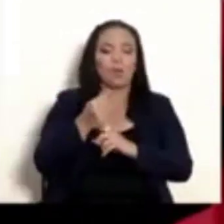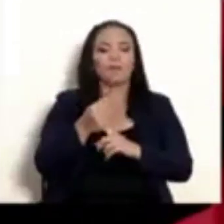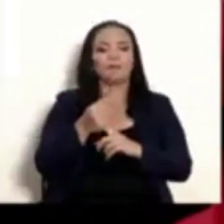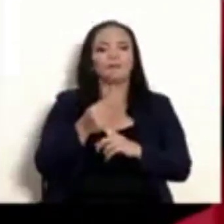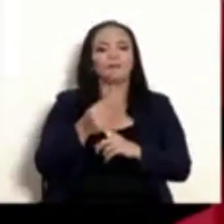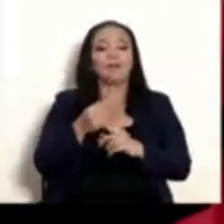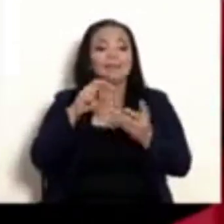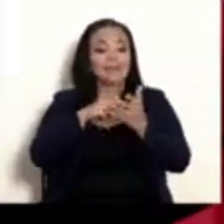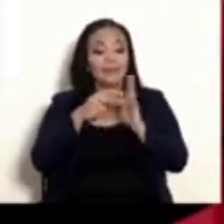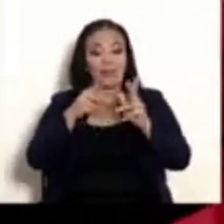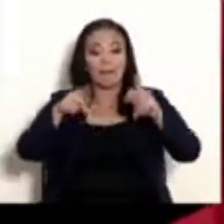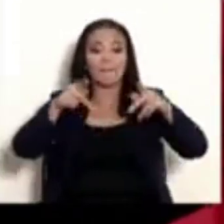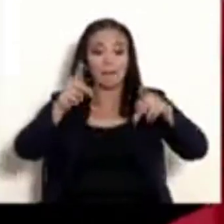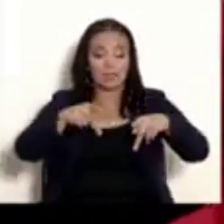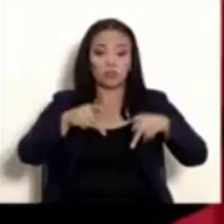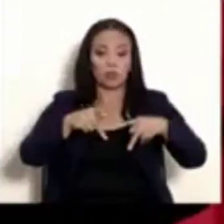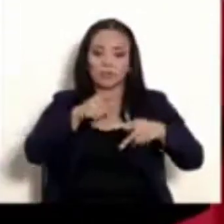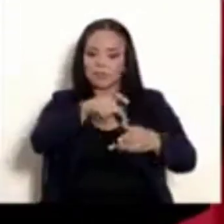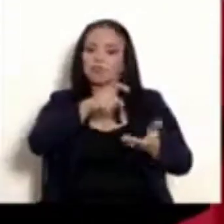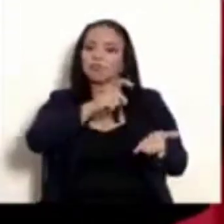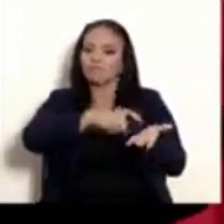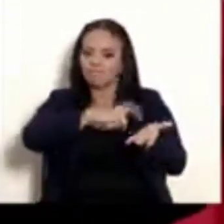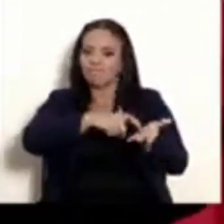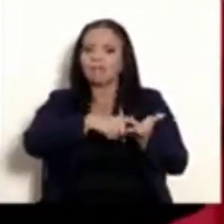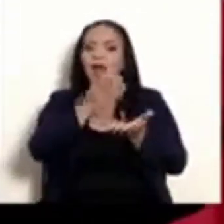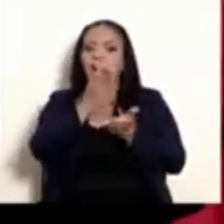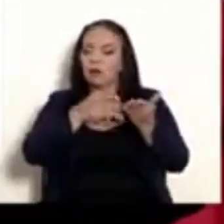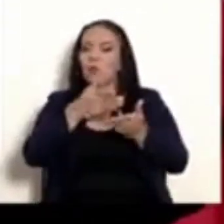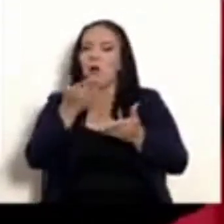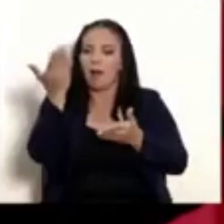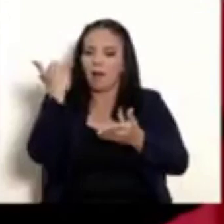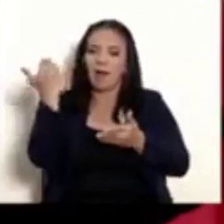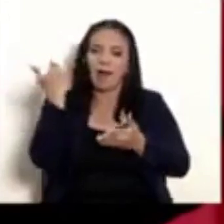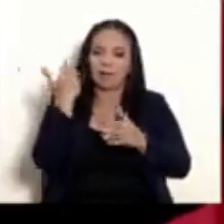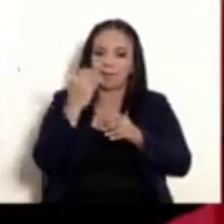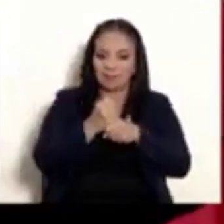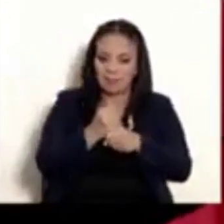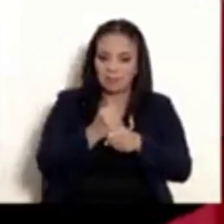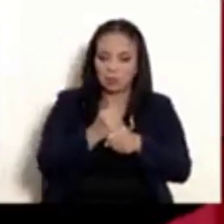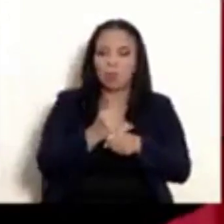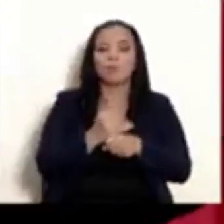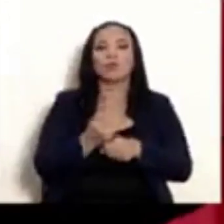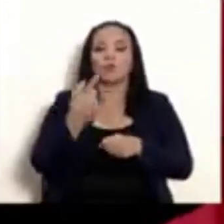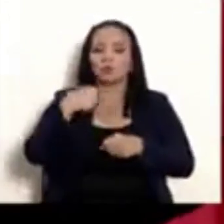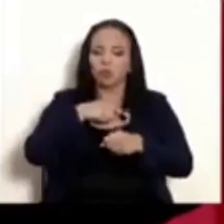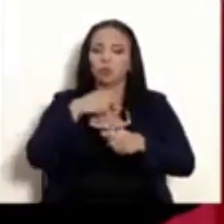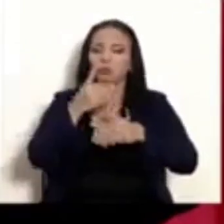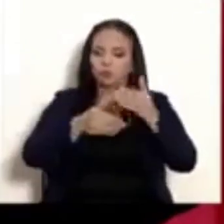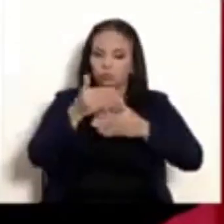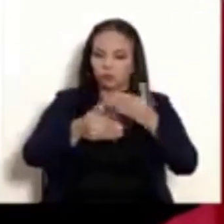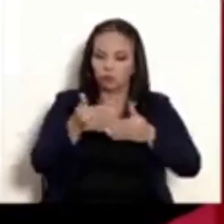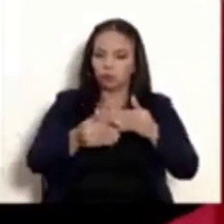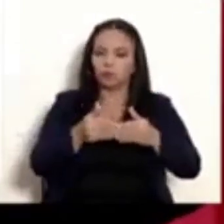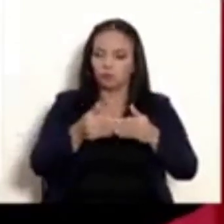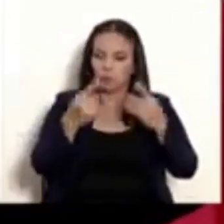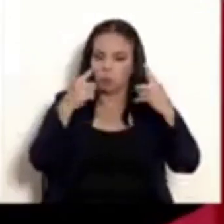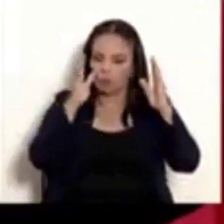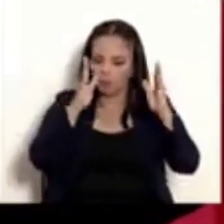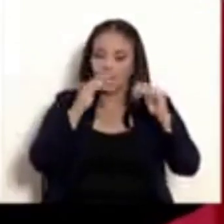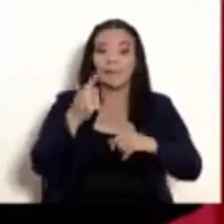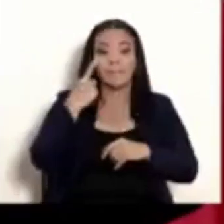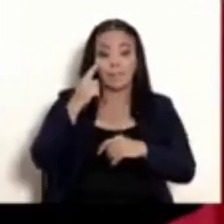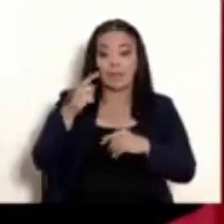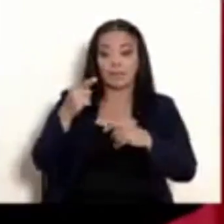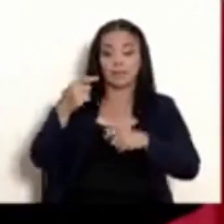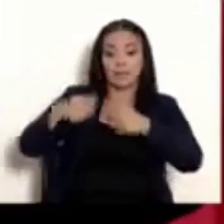con cuentas pendientes con la ley que estaban en las calles, Señor presidente, si analizamos el mes de septiembre con un corte, el